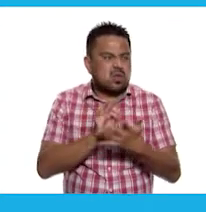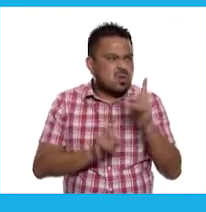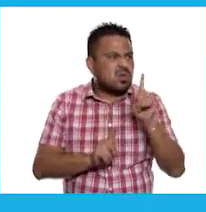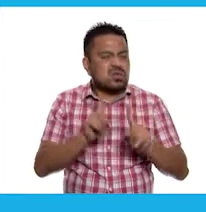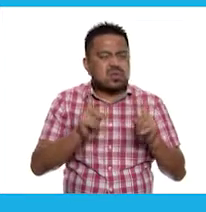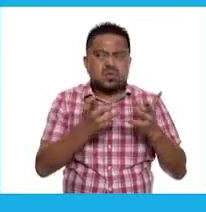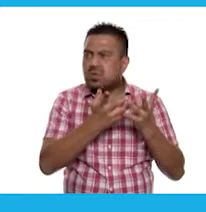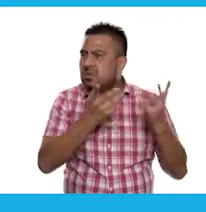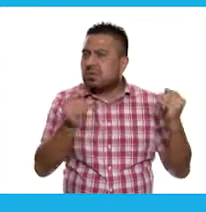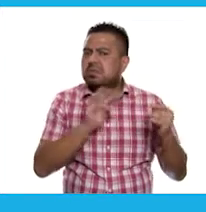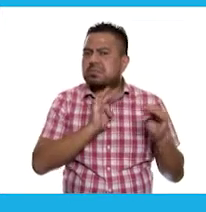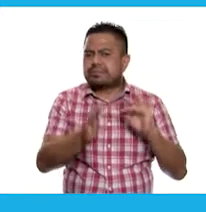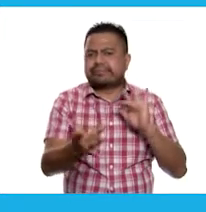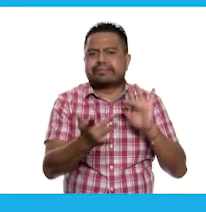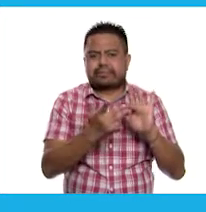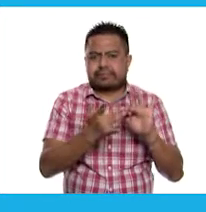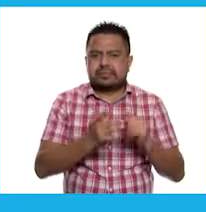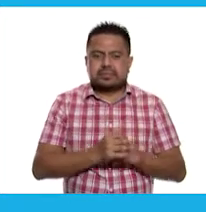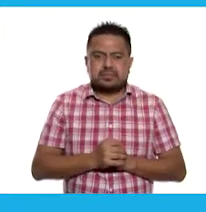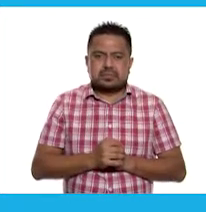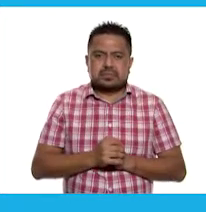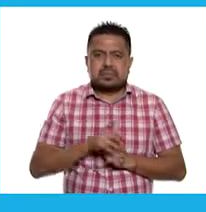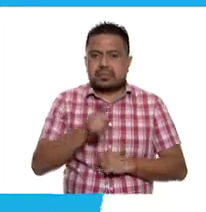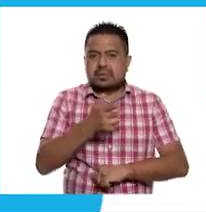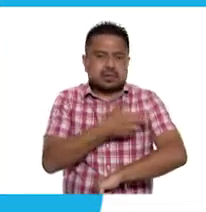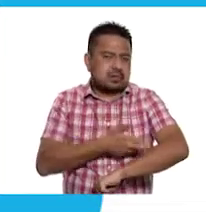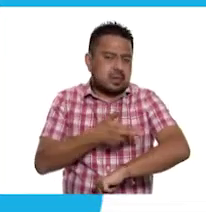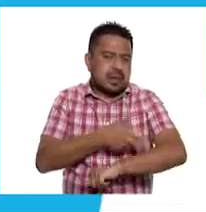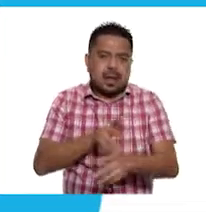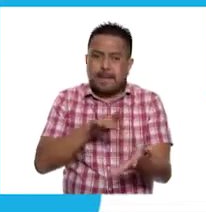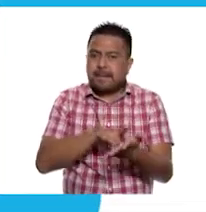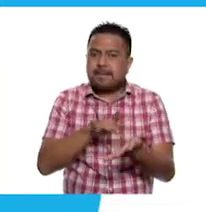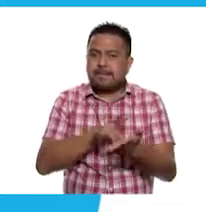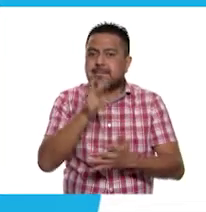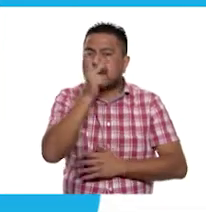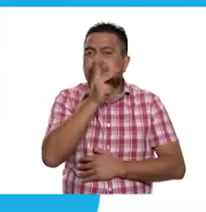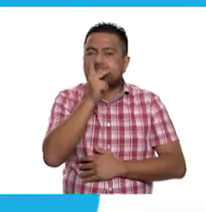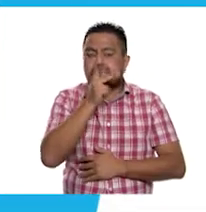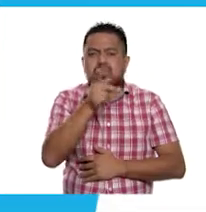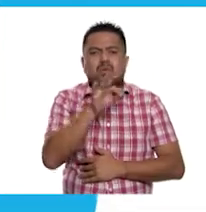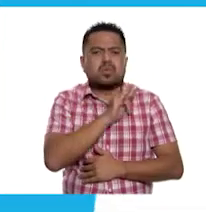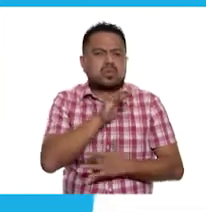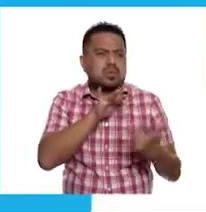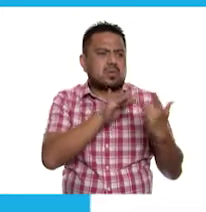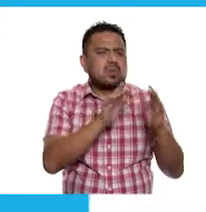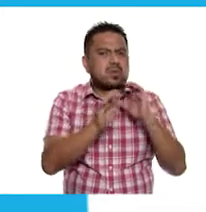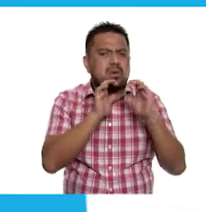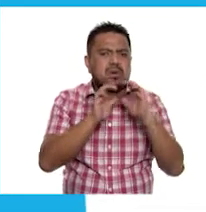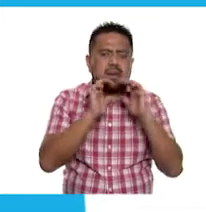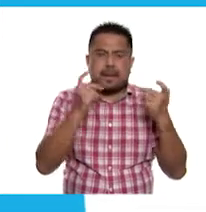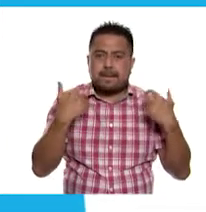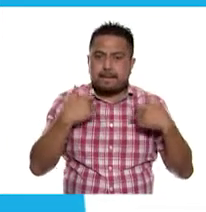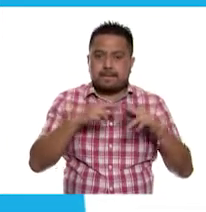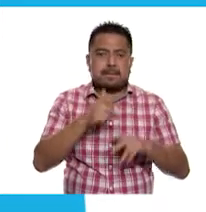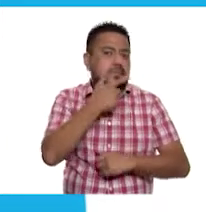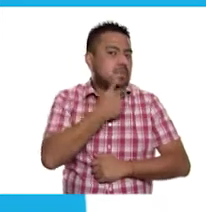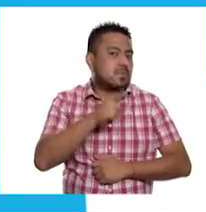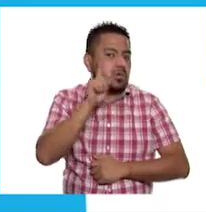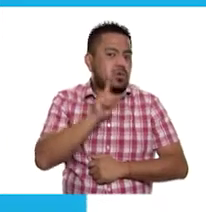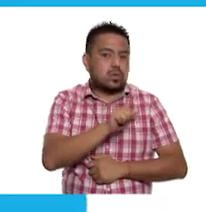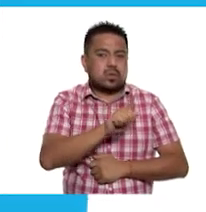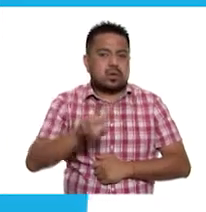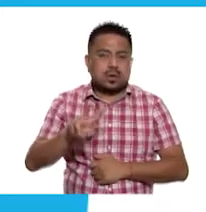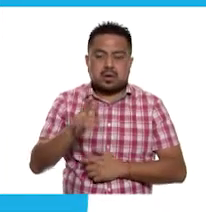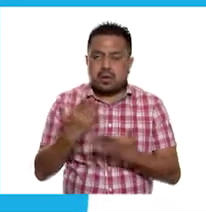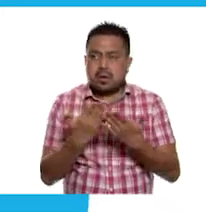tus dudas, contáctanos. Para solicitar apoyo pedagógico, comunícate con maestras y maestros de